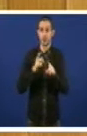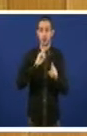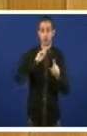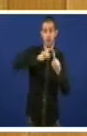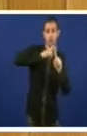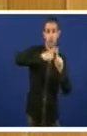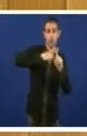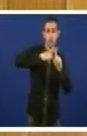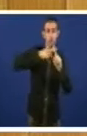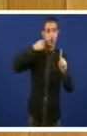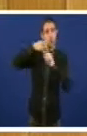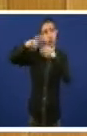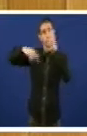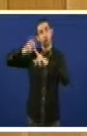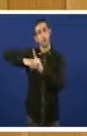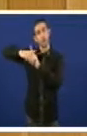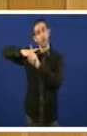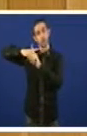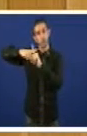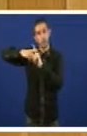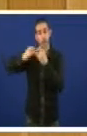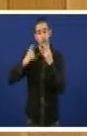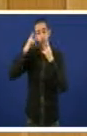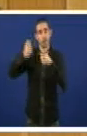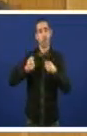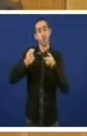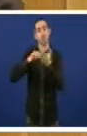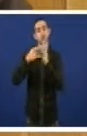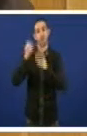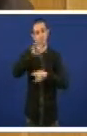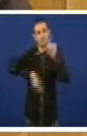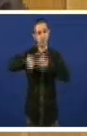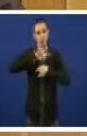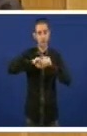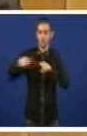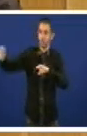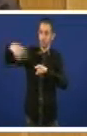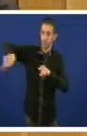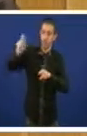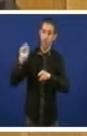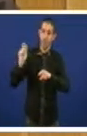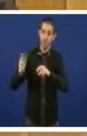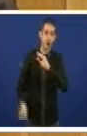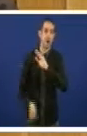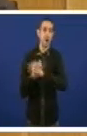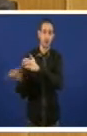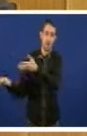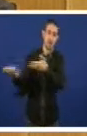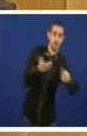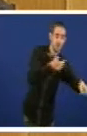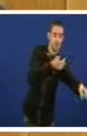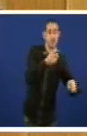propositivamente, tentan resolver os problemas que están vostedes a levar a sanidade galega,